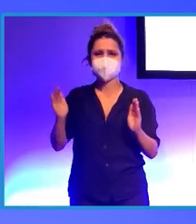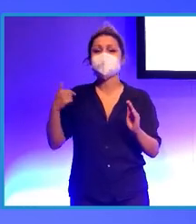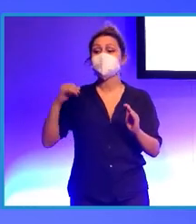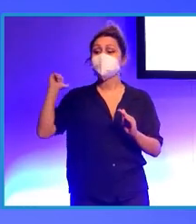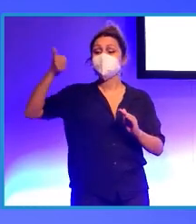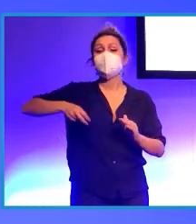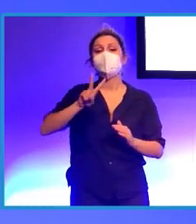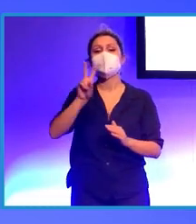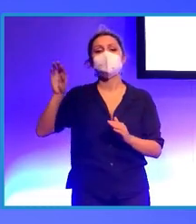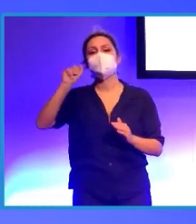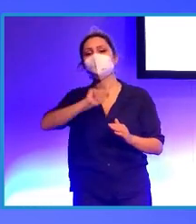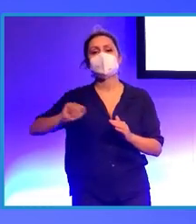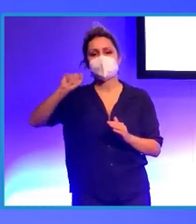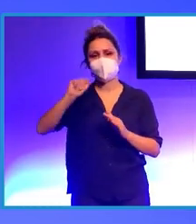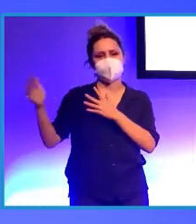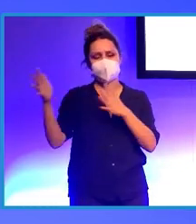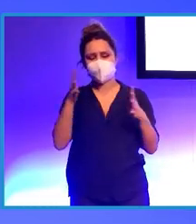de 22 años aproximadamente.